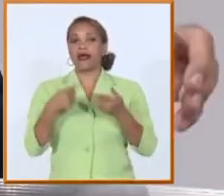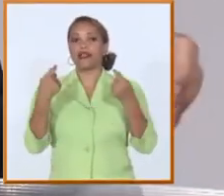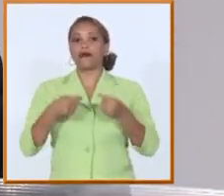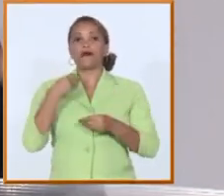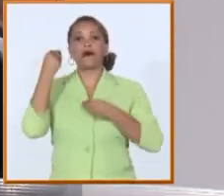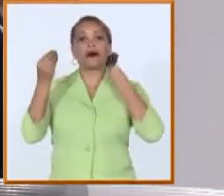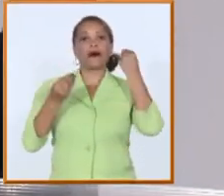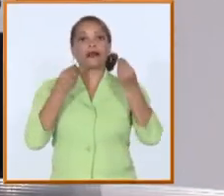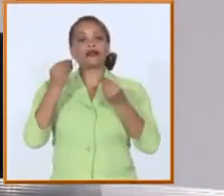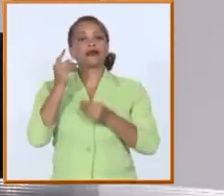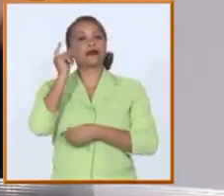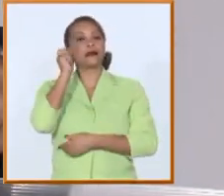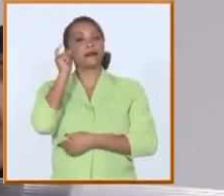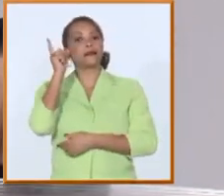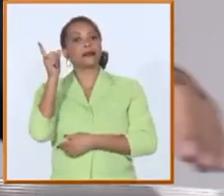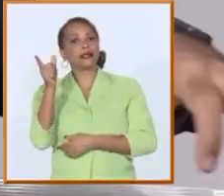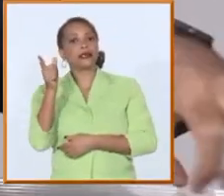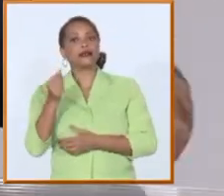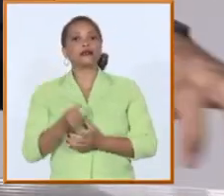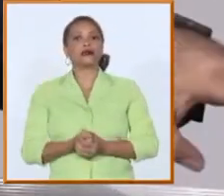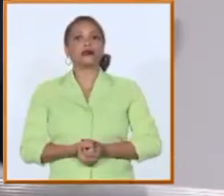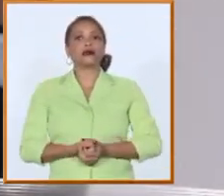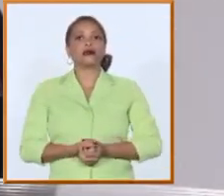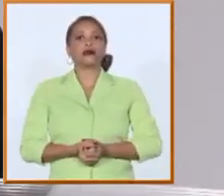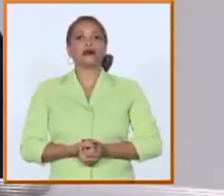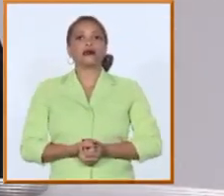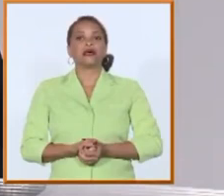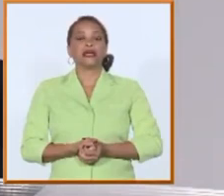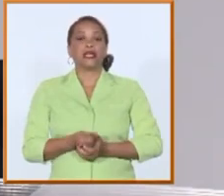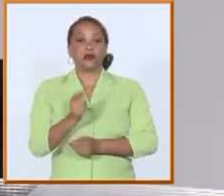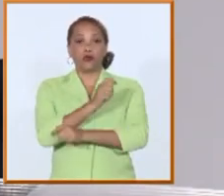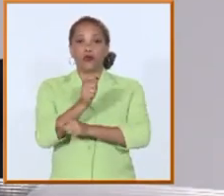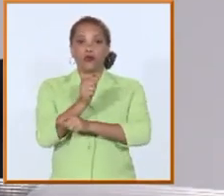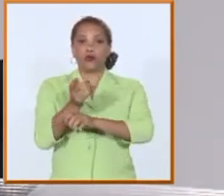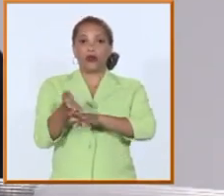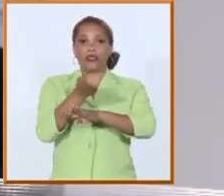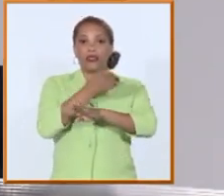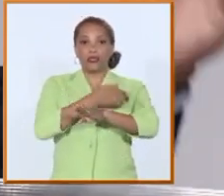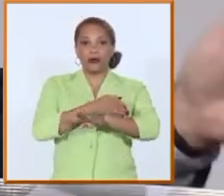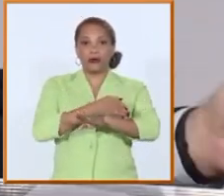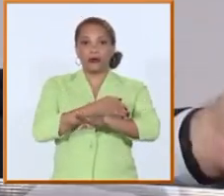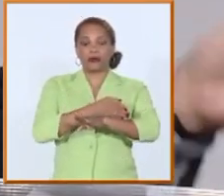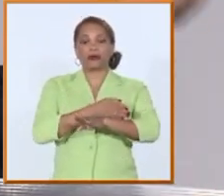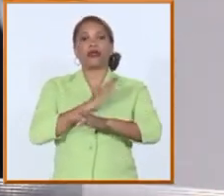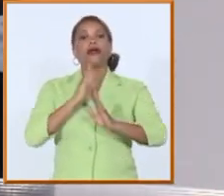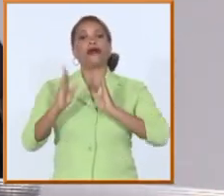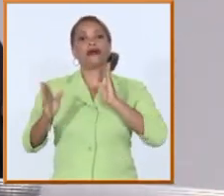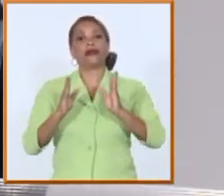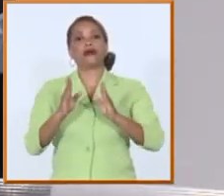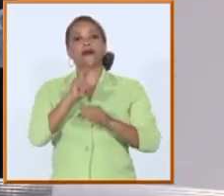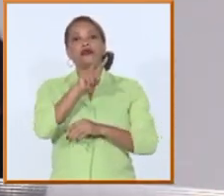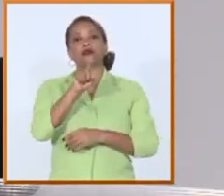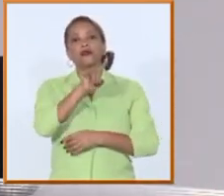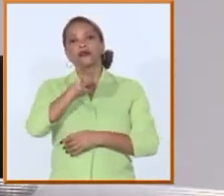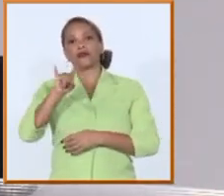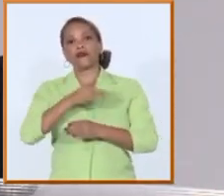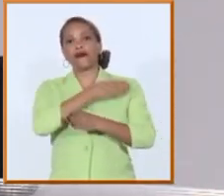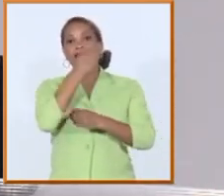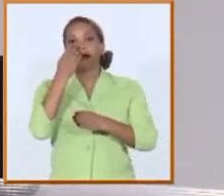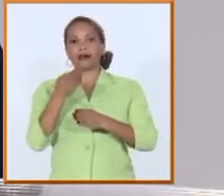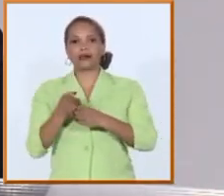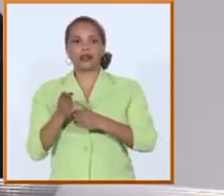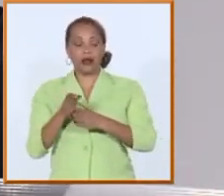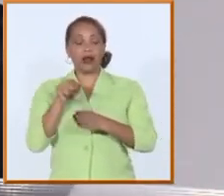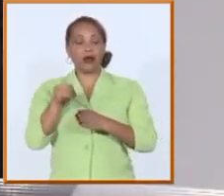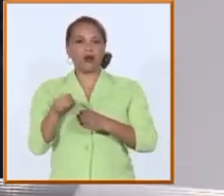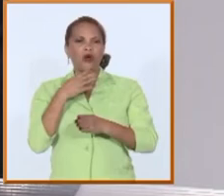todos de las experiencias vividas en estos cursos de esta etapa tan convulsa del 2019 para acá y como